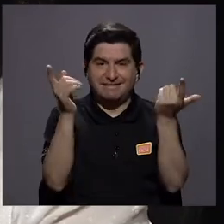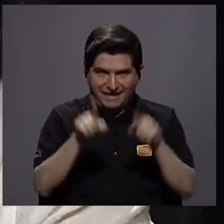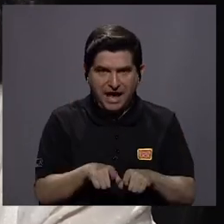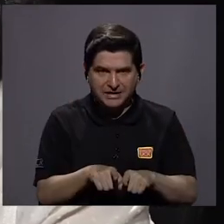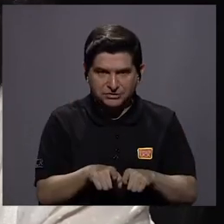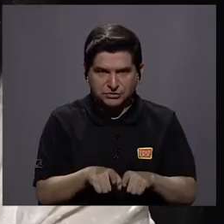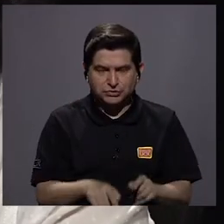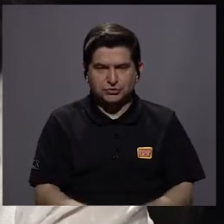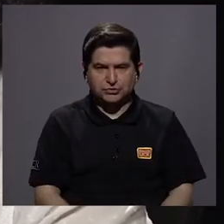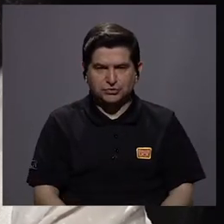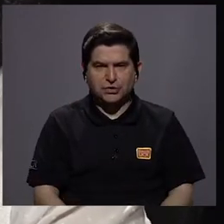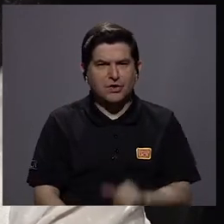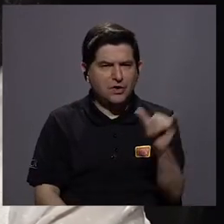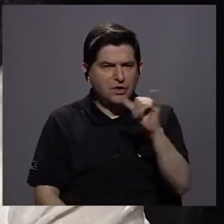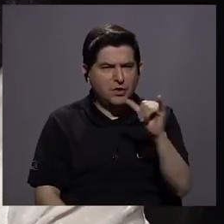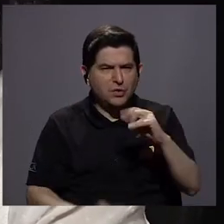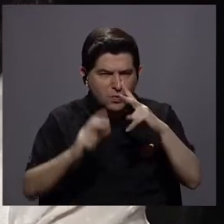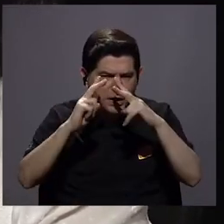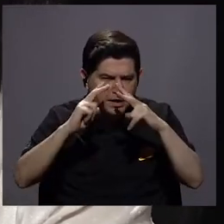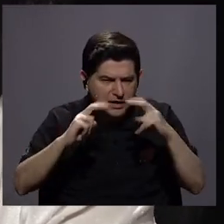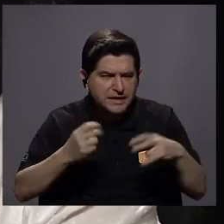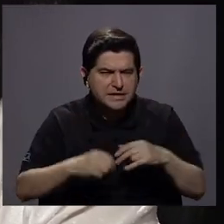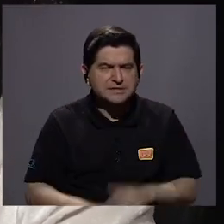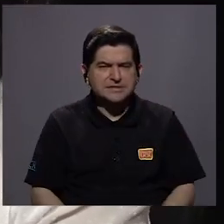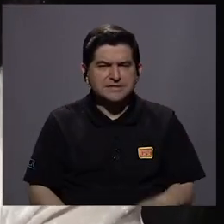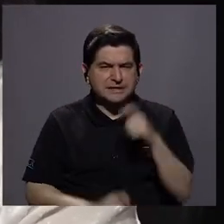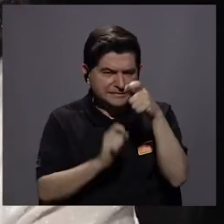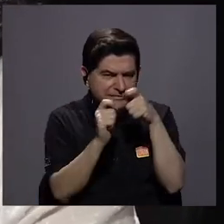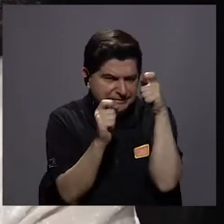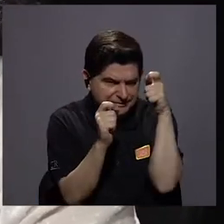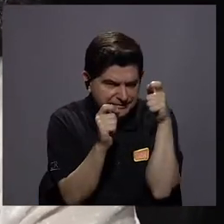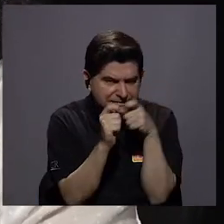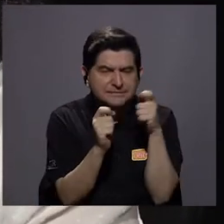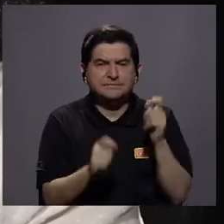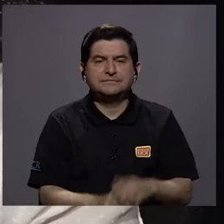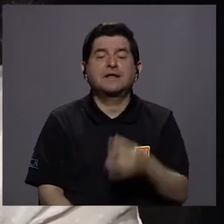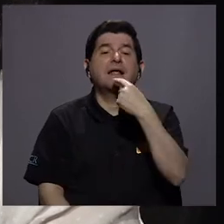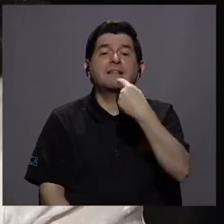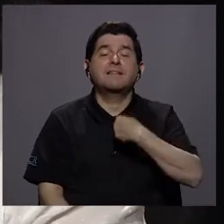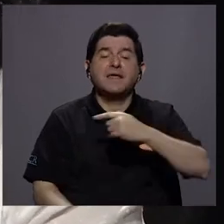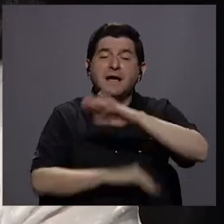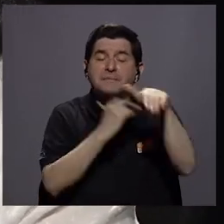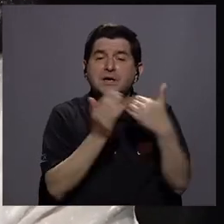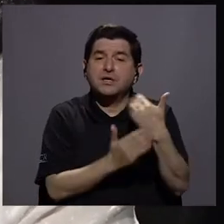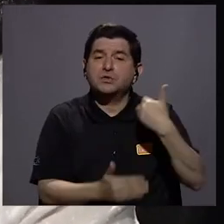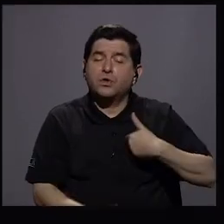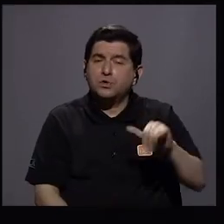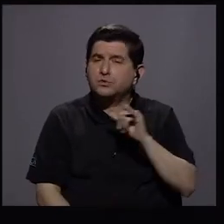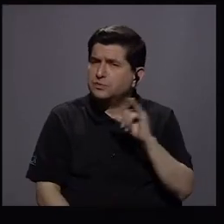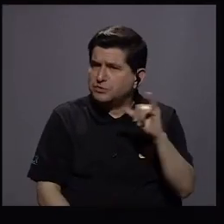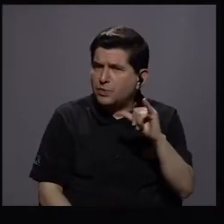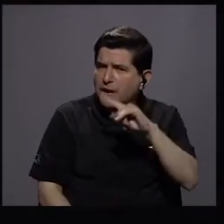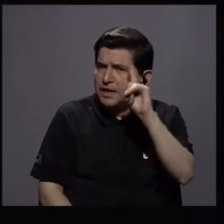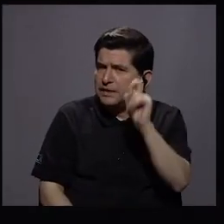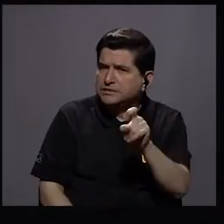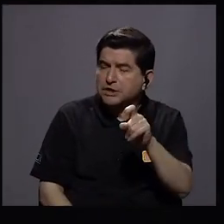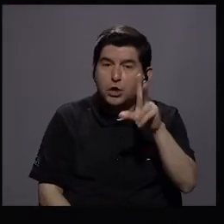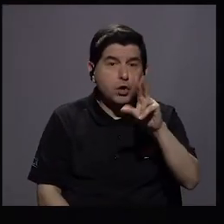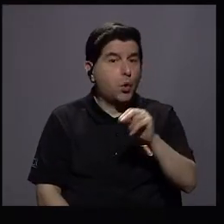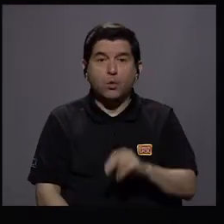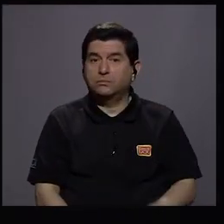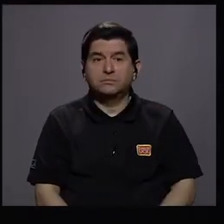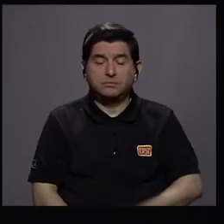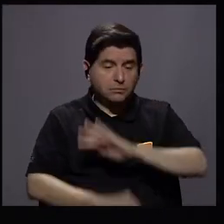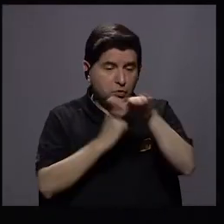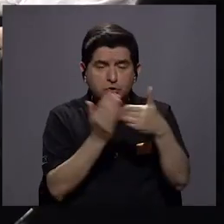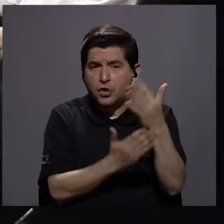lo vemos así también, muy llanamente, dígame, todos los hombres son iguales, ¿no? Todas las